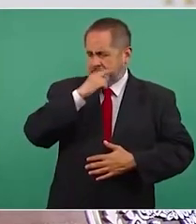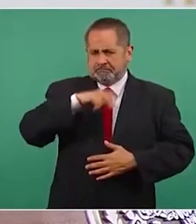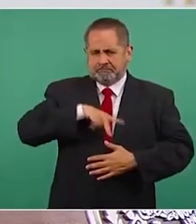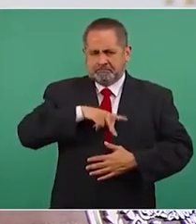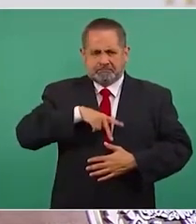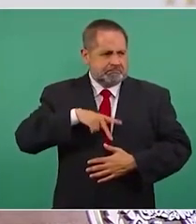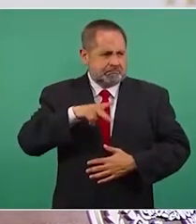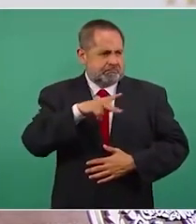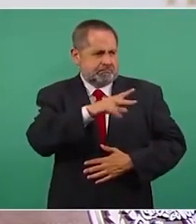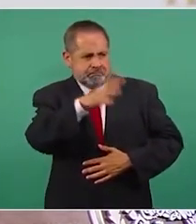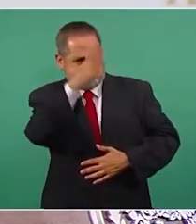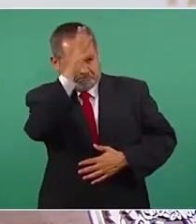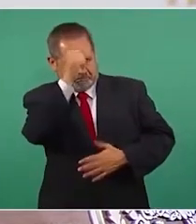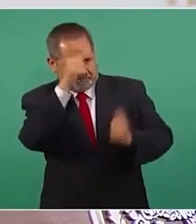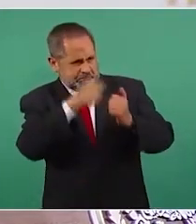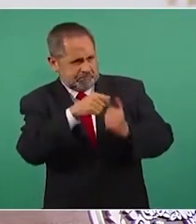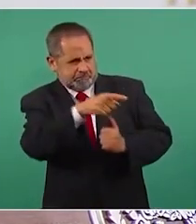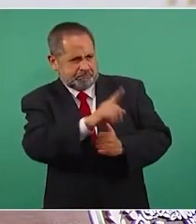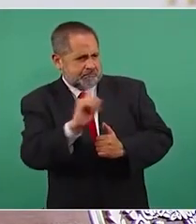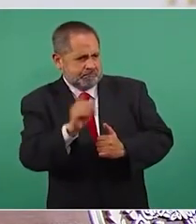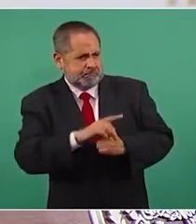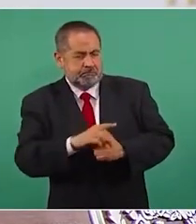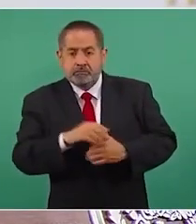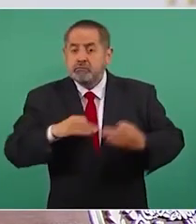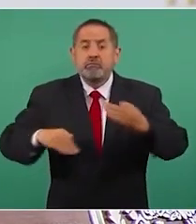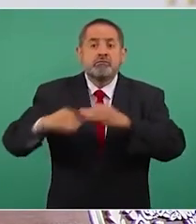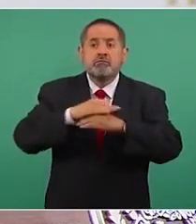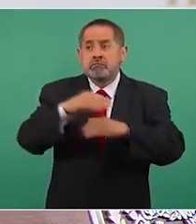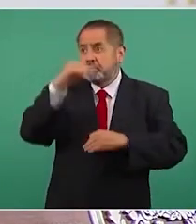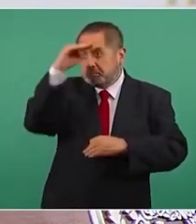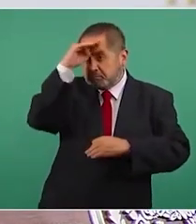disentir no es pensamiento único